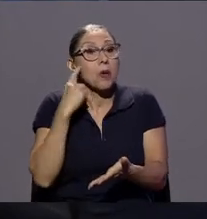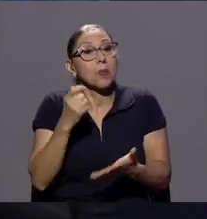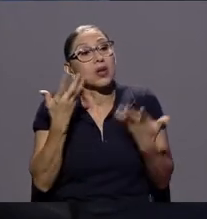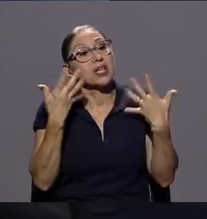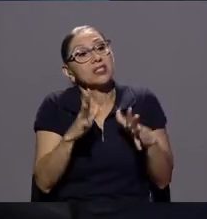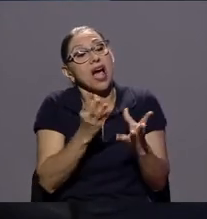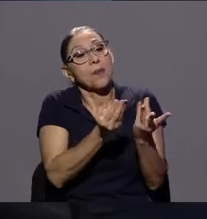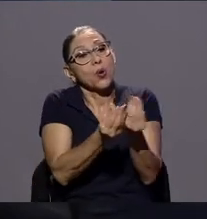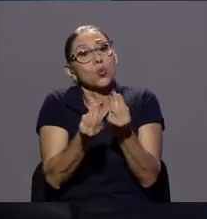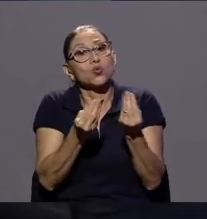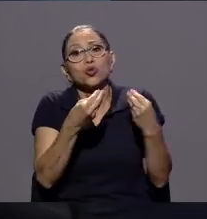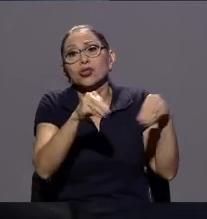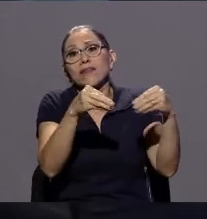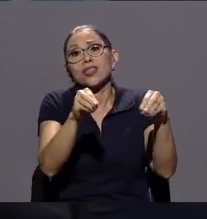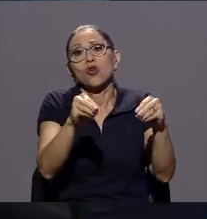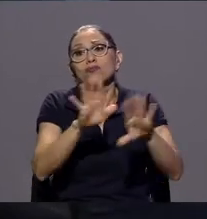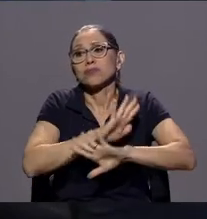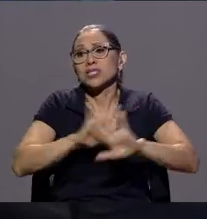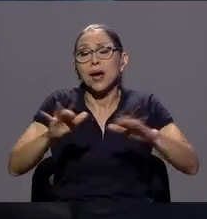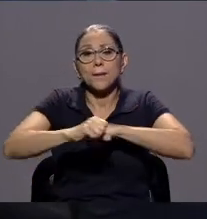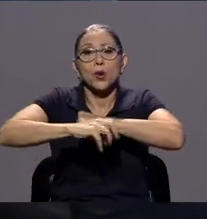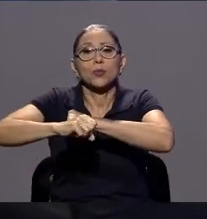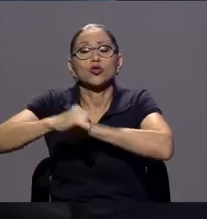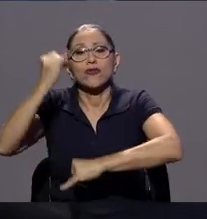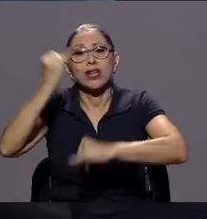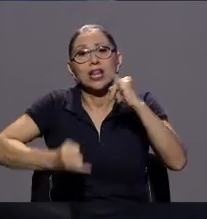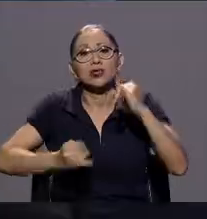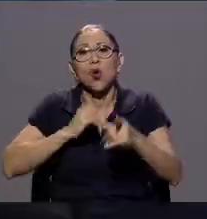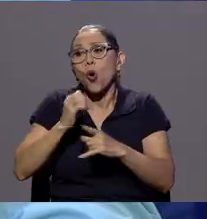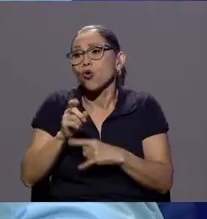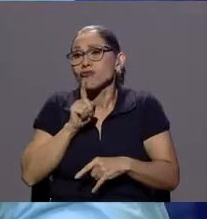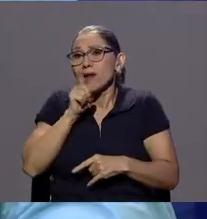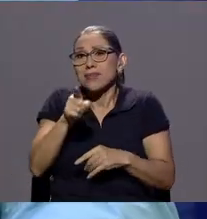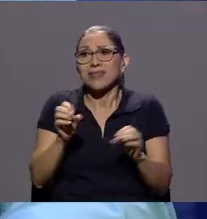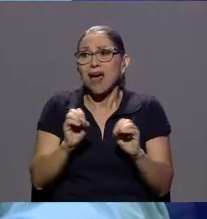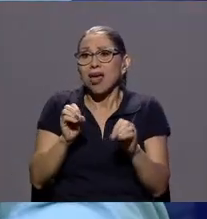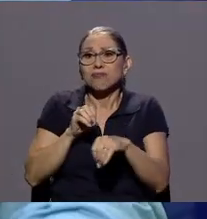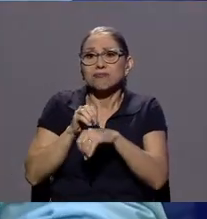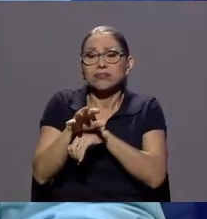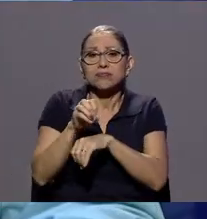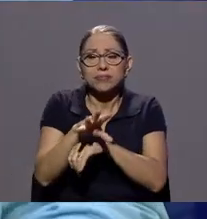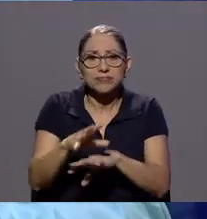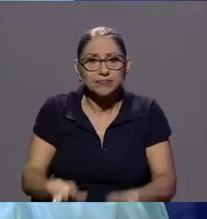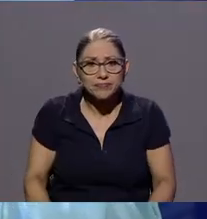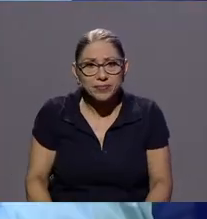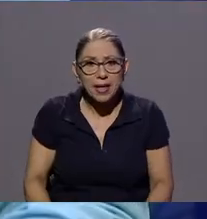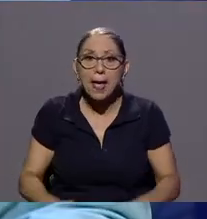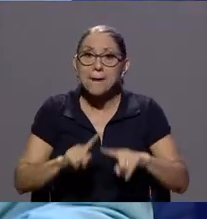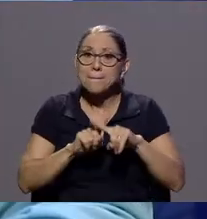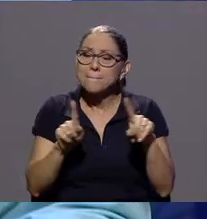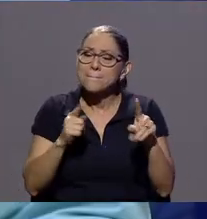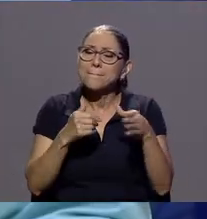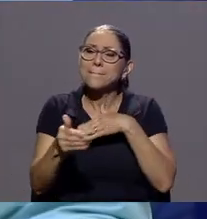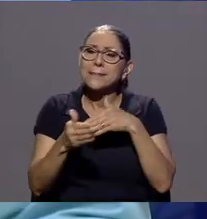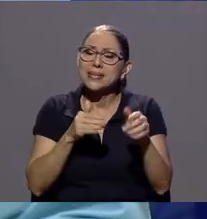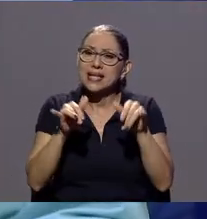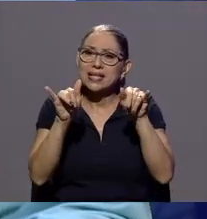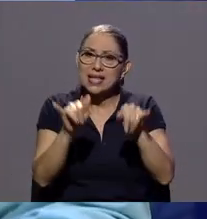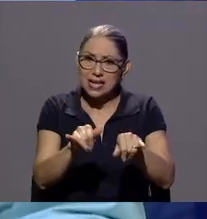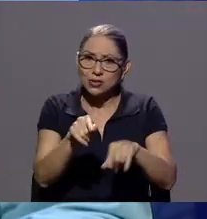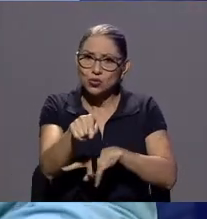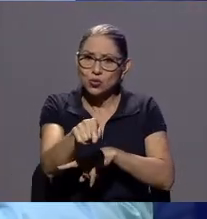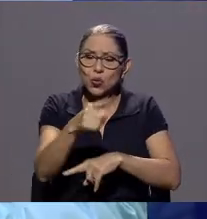finalizó o bien no tiene una incidencia real en el consumidor sin embargo a pesar de eso si consideramos que es necesario